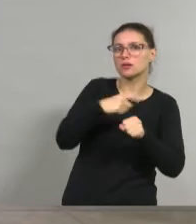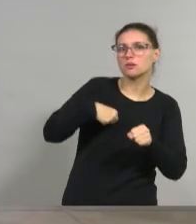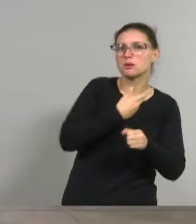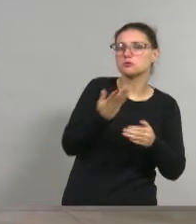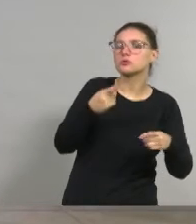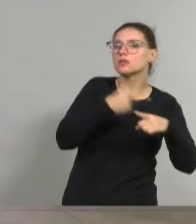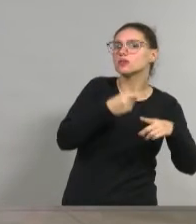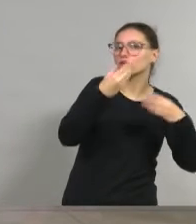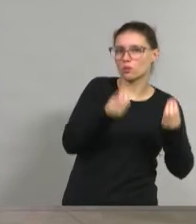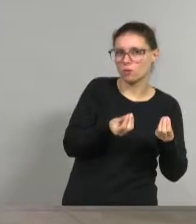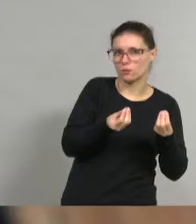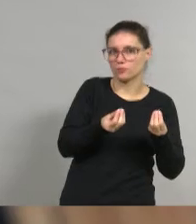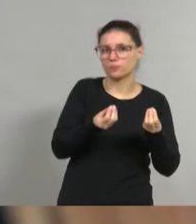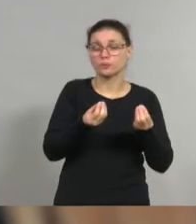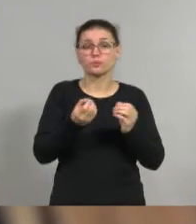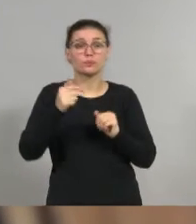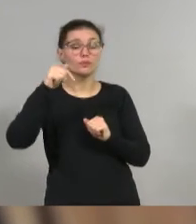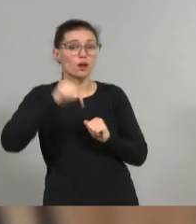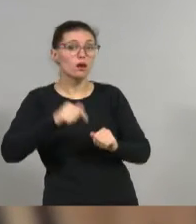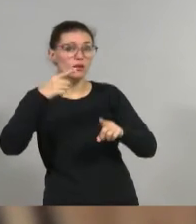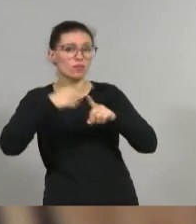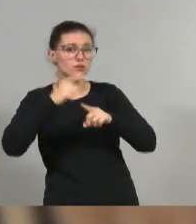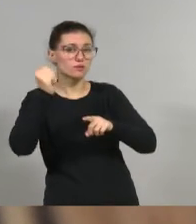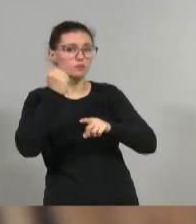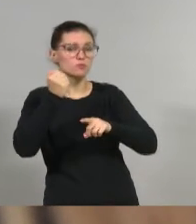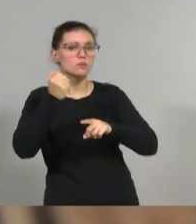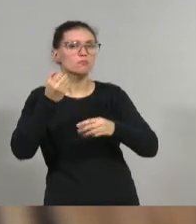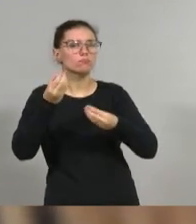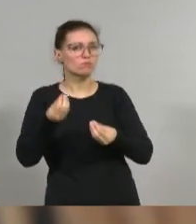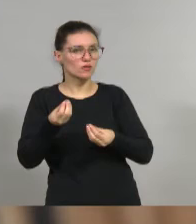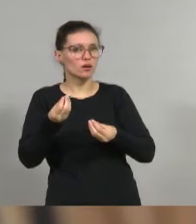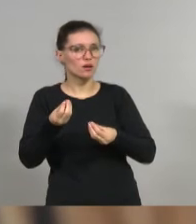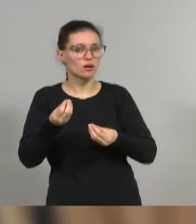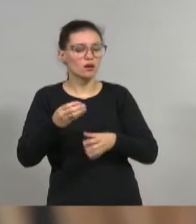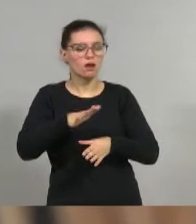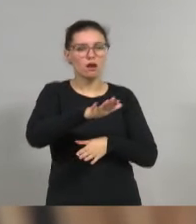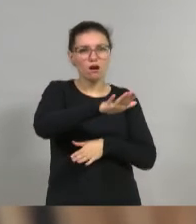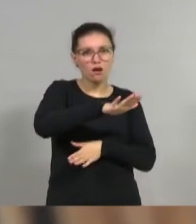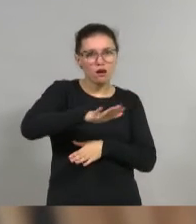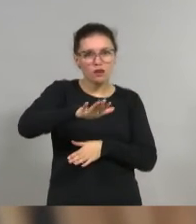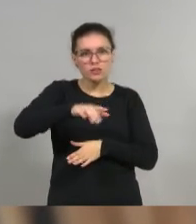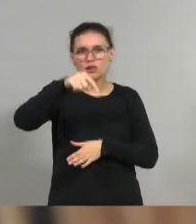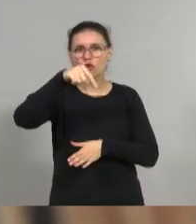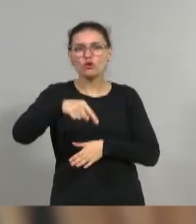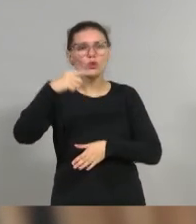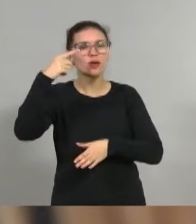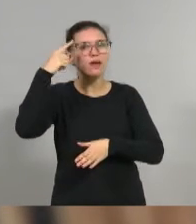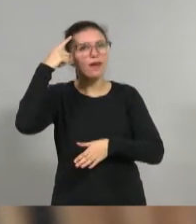actualidad? En la actualidad el desafío principal es entender los escenarios, la complejidad de los escenarios actuales,